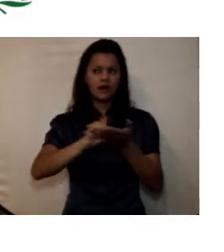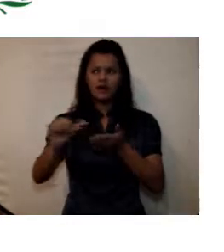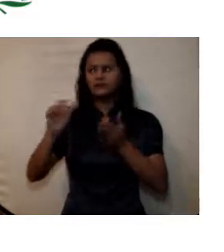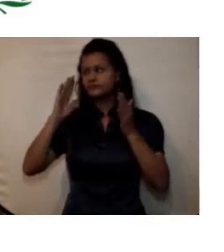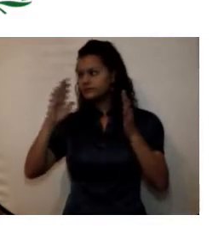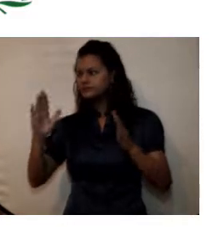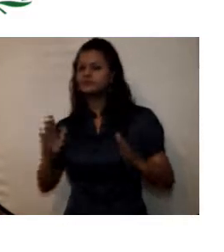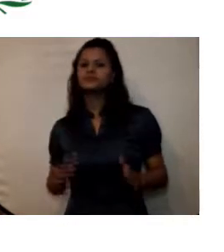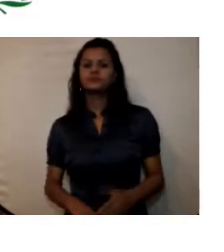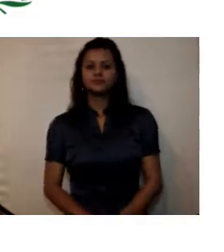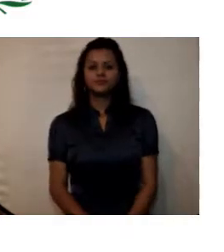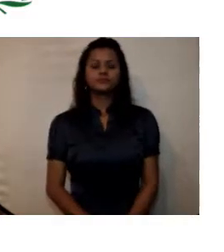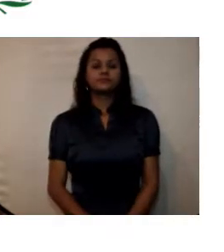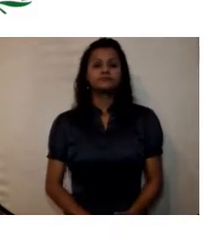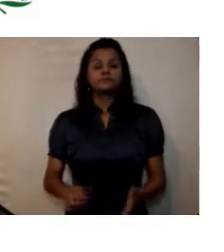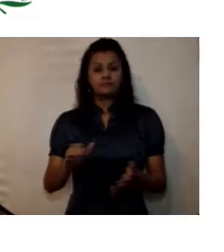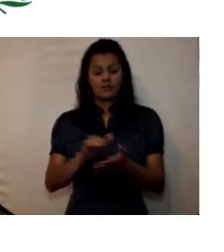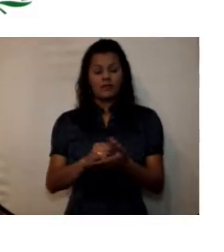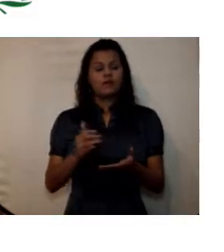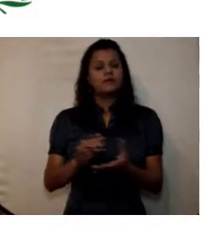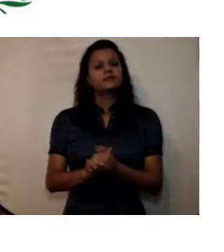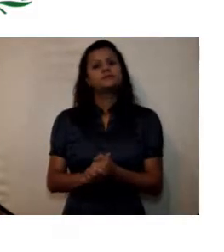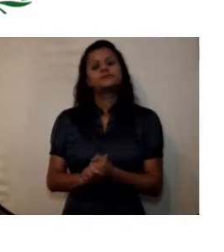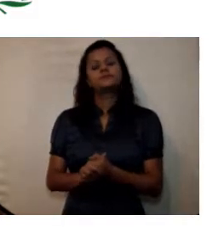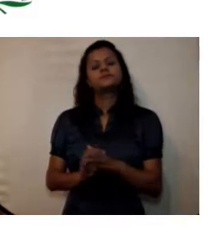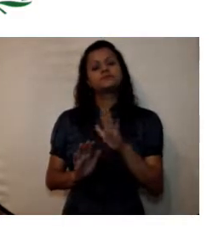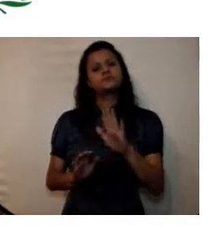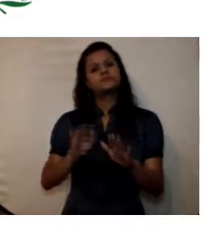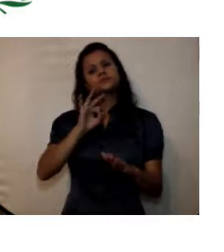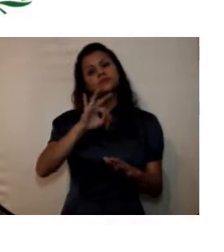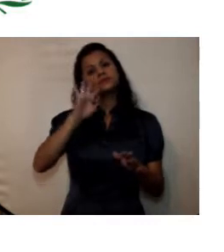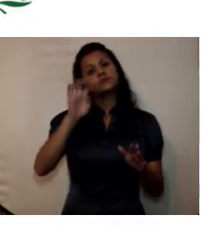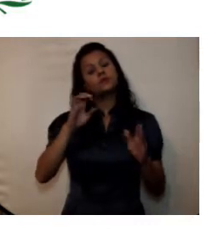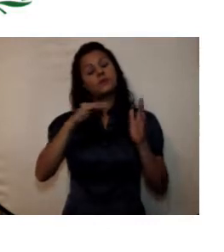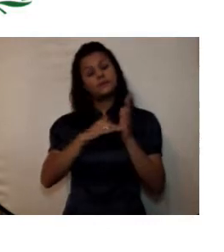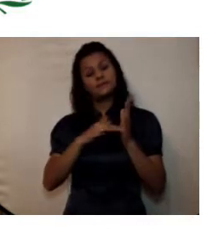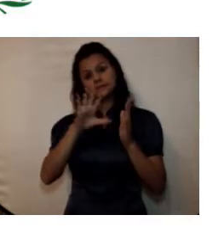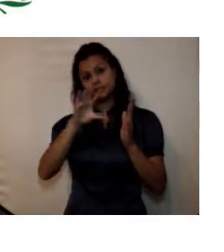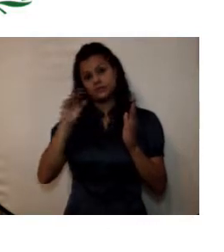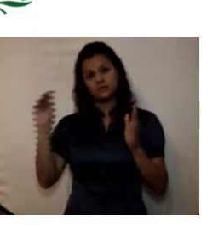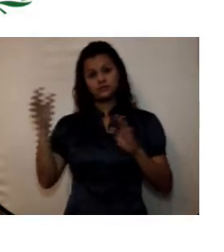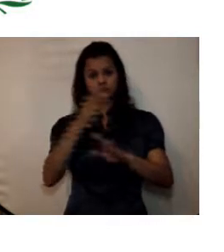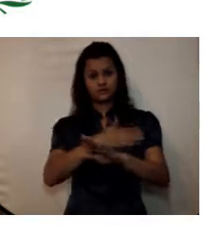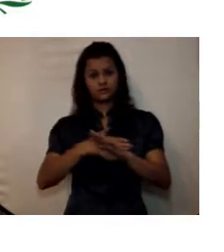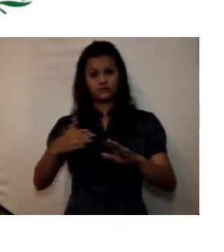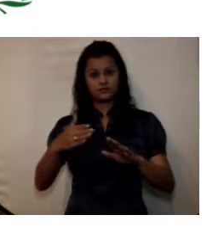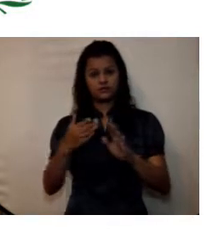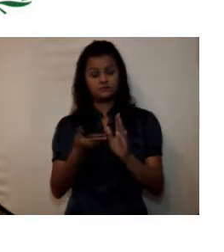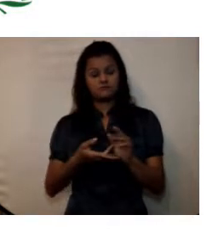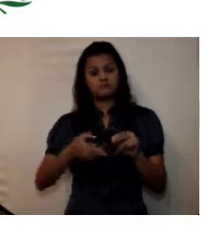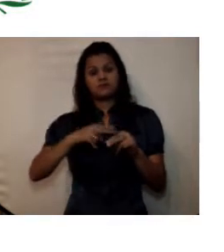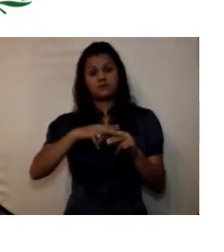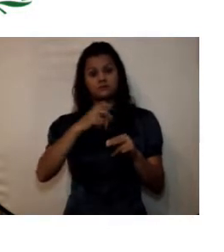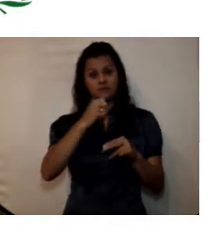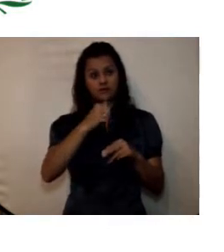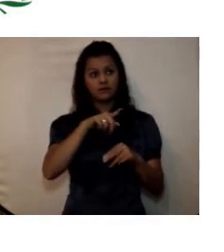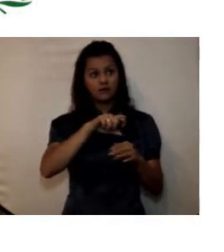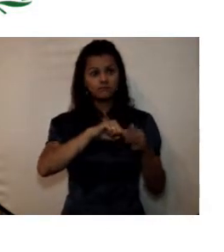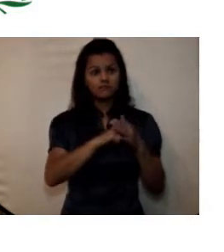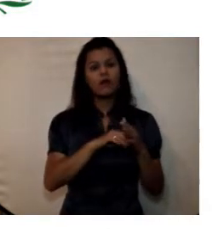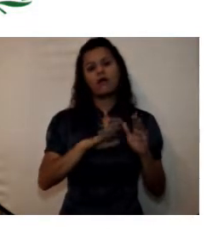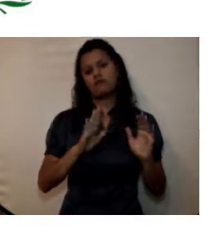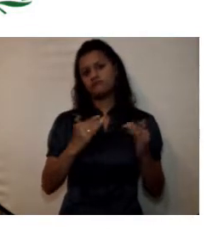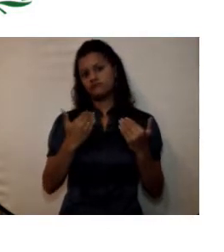entonces este excedente del ejercicio 39.500 millones de pesos por supuesto es un resultado favorable para la